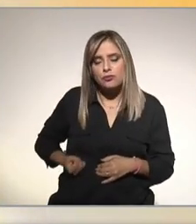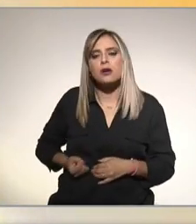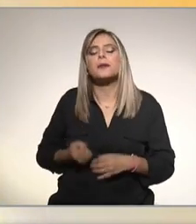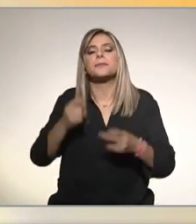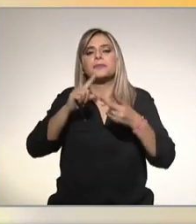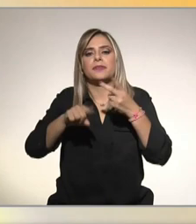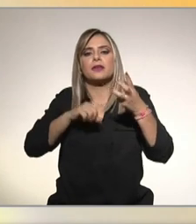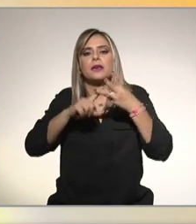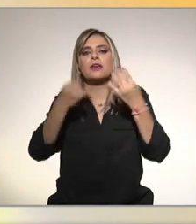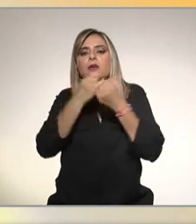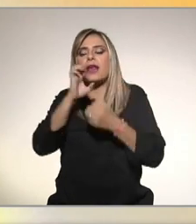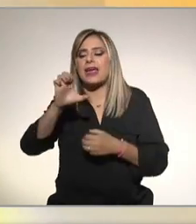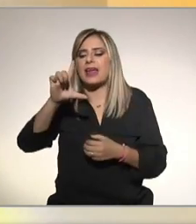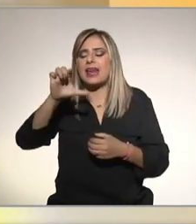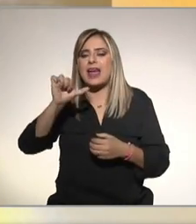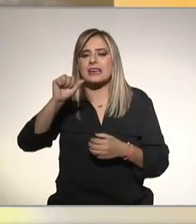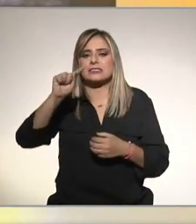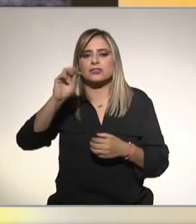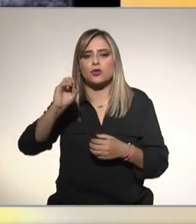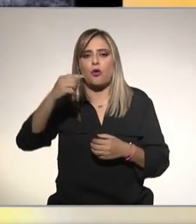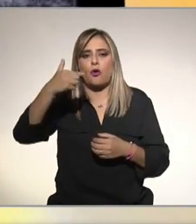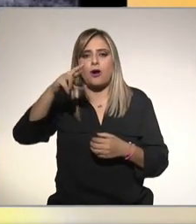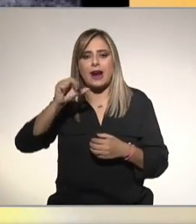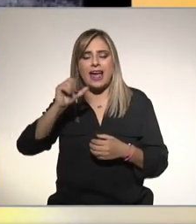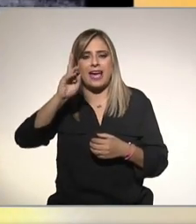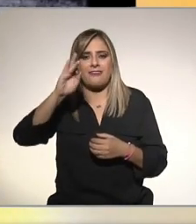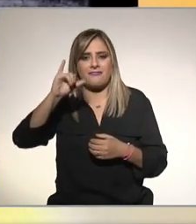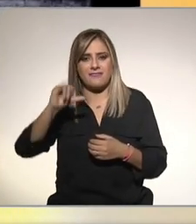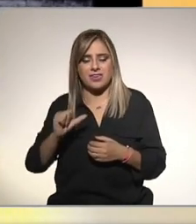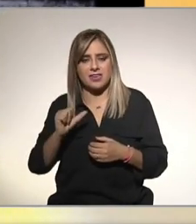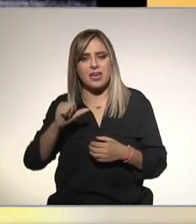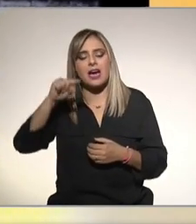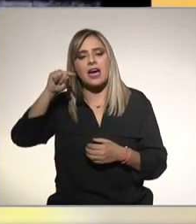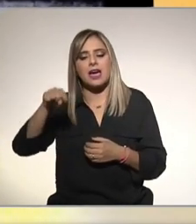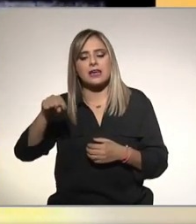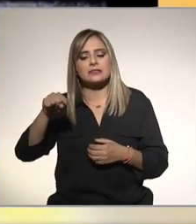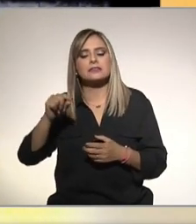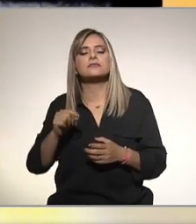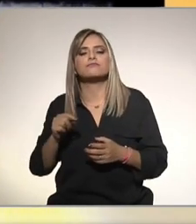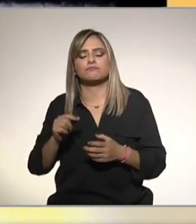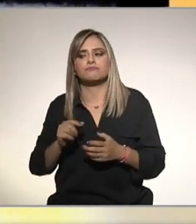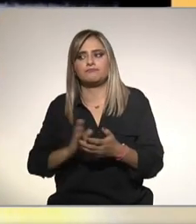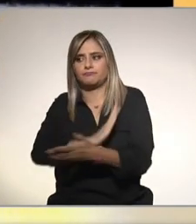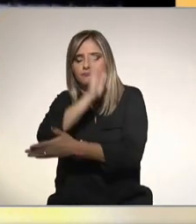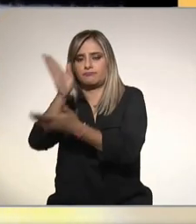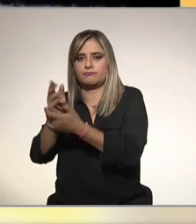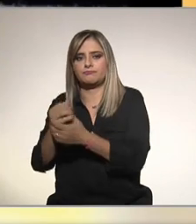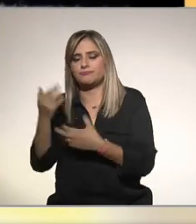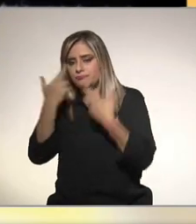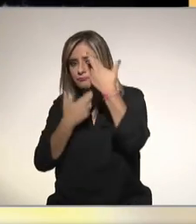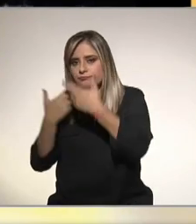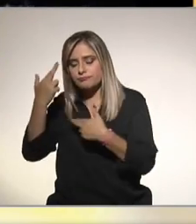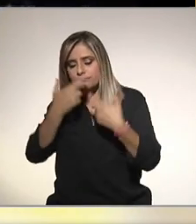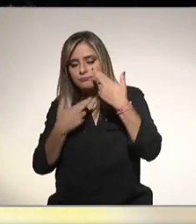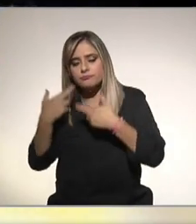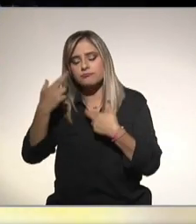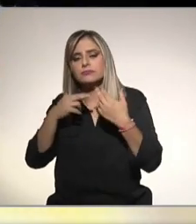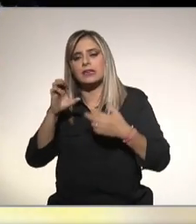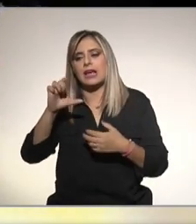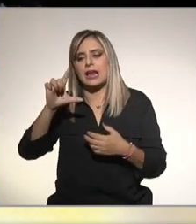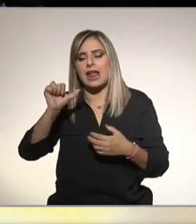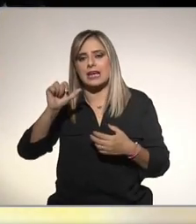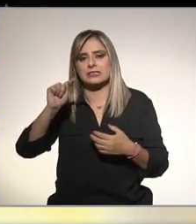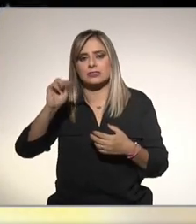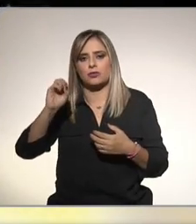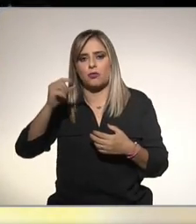con estudios de elastografía hepática que se pueden hacer por un elastógrafo común o con un elastógrafo